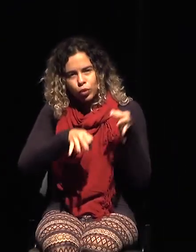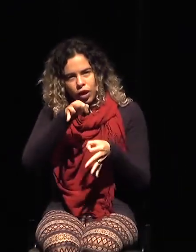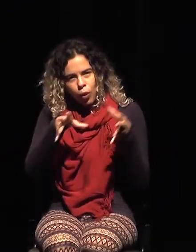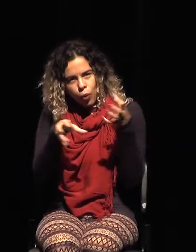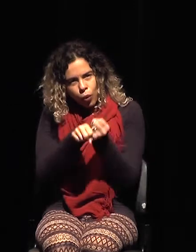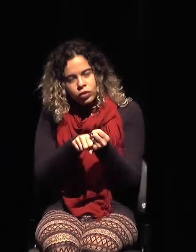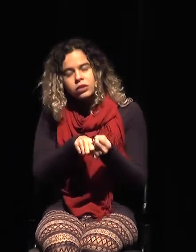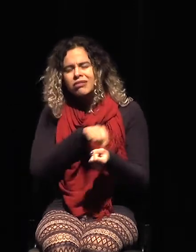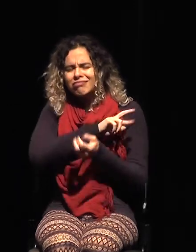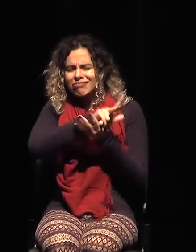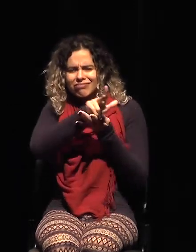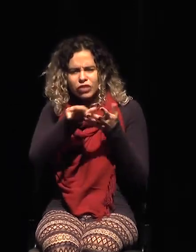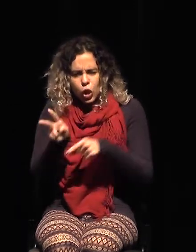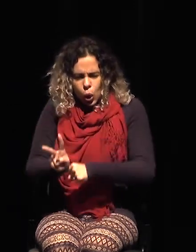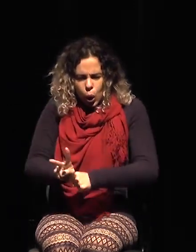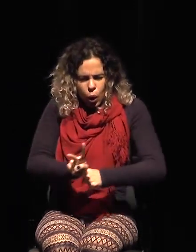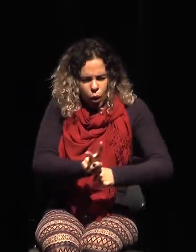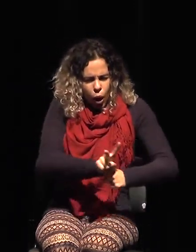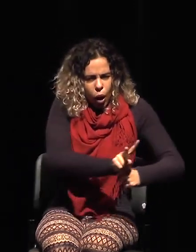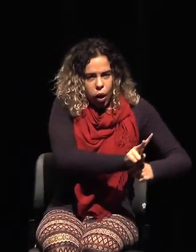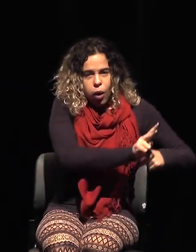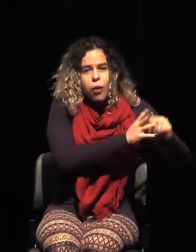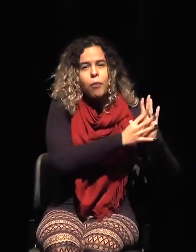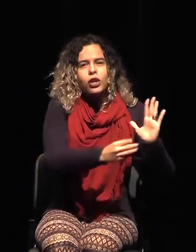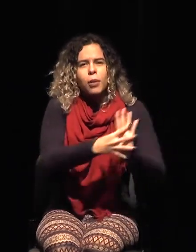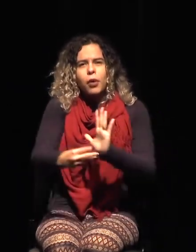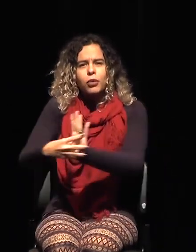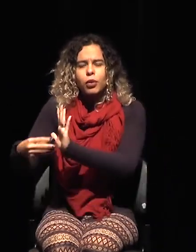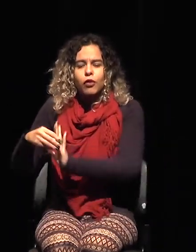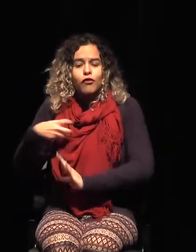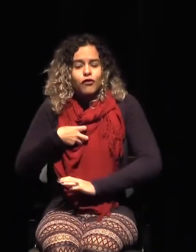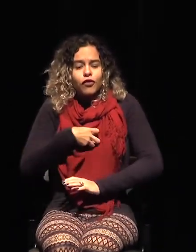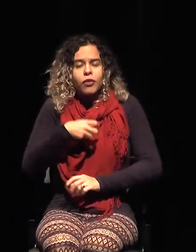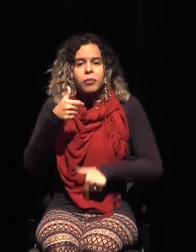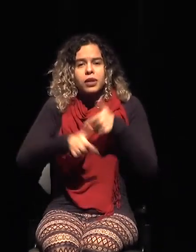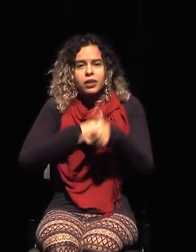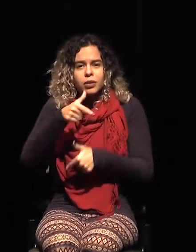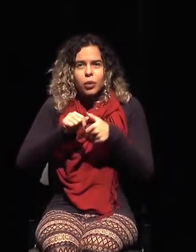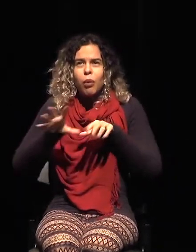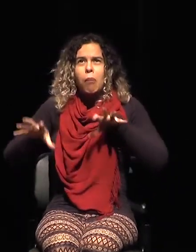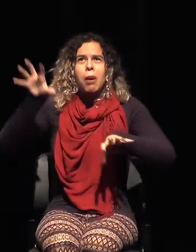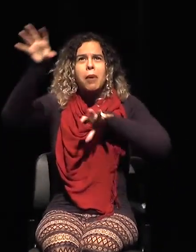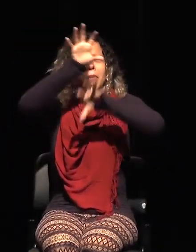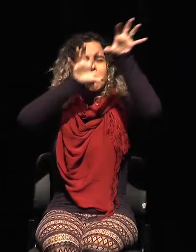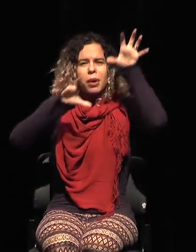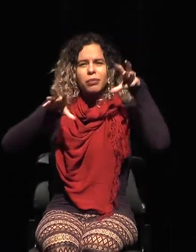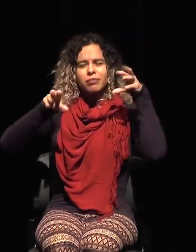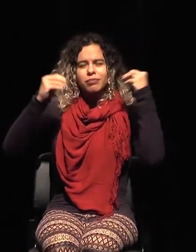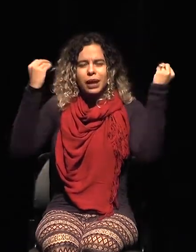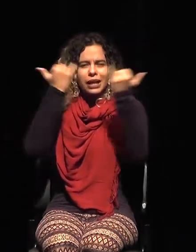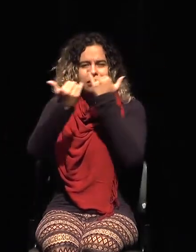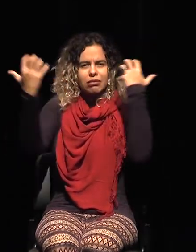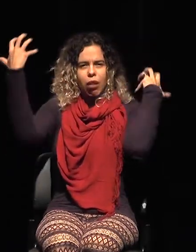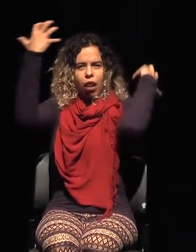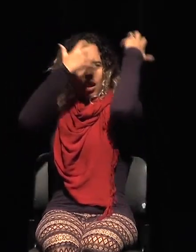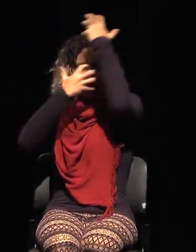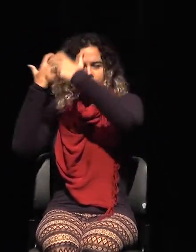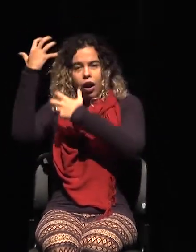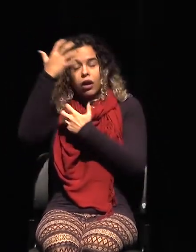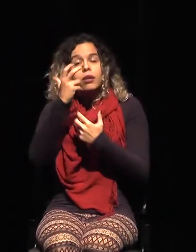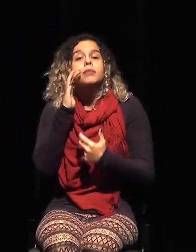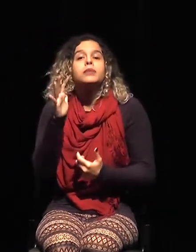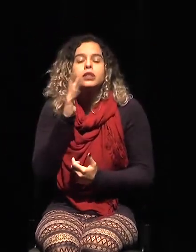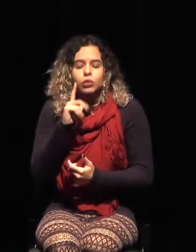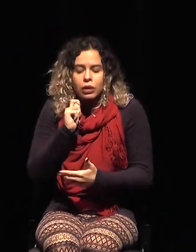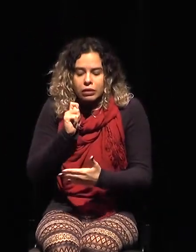el modelo tal como estamos, en ese conjunto tan importante de tantos tipos, cualquier firma en falso puede